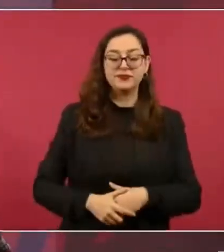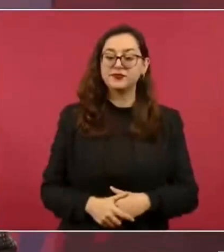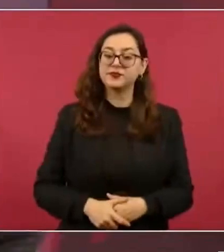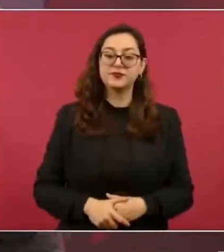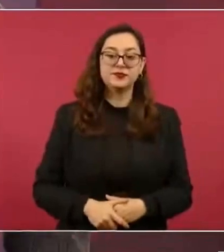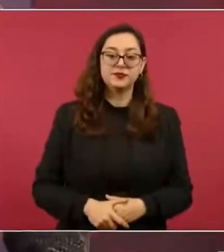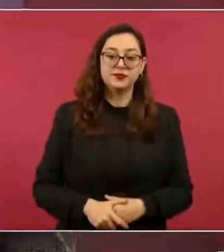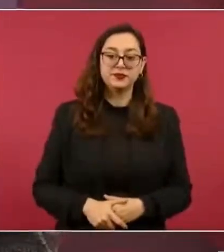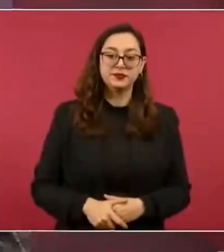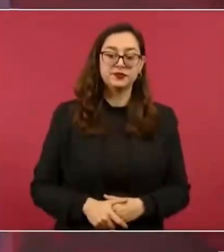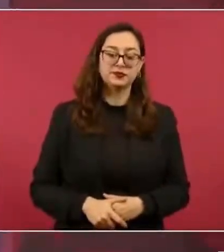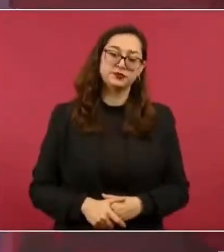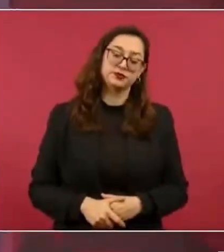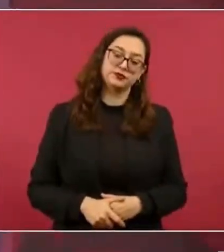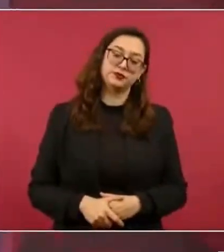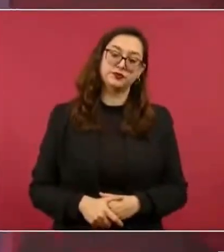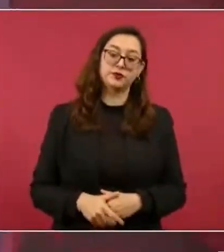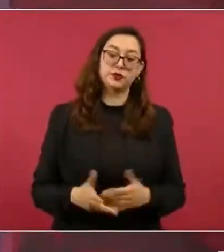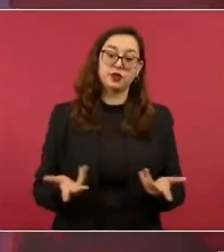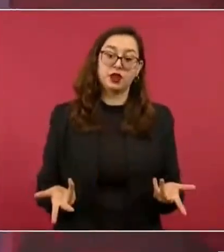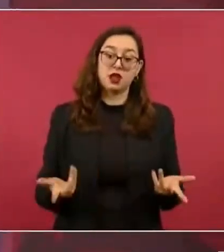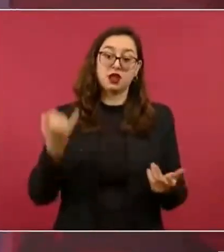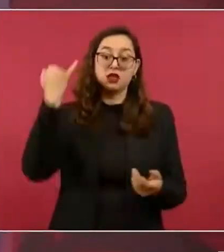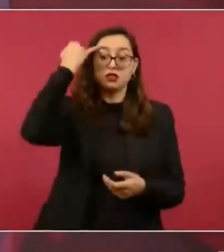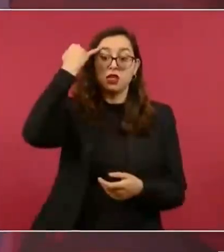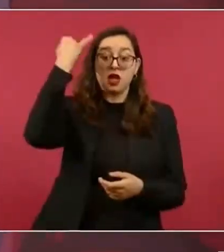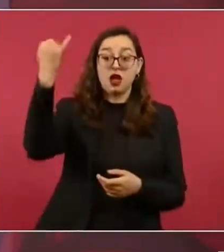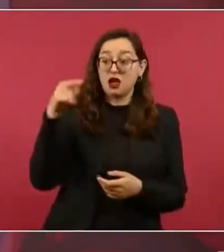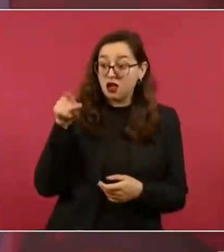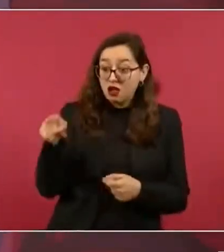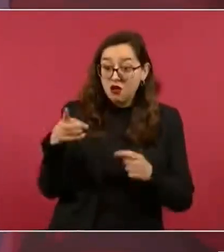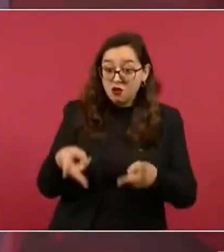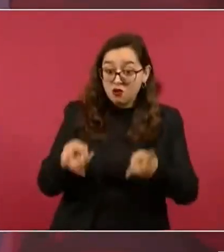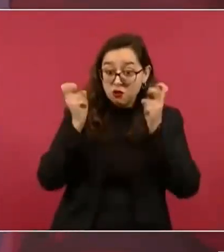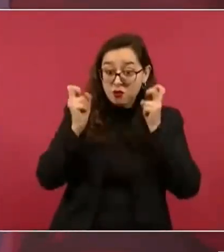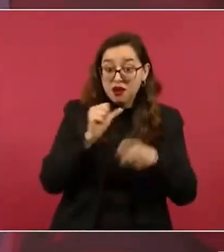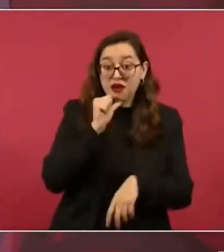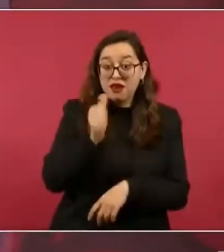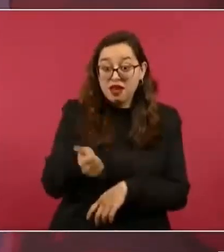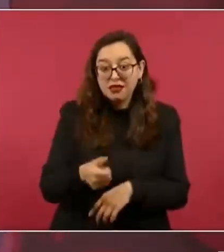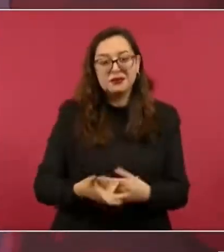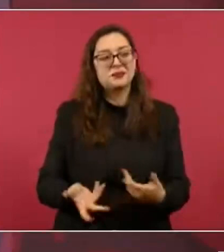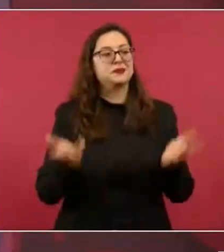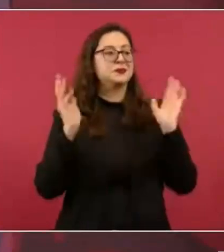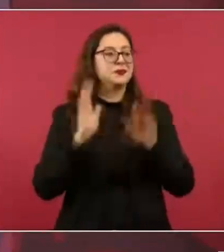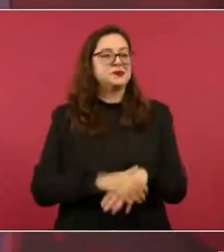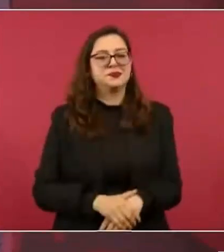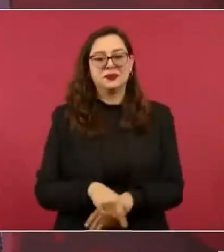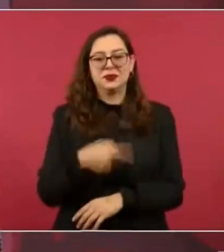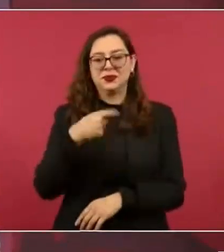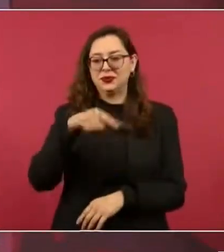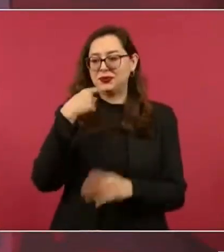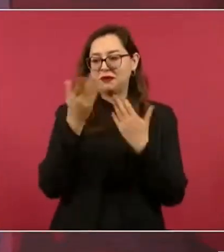tranza no avanza y como te ven, tratan